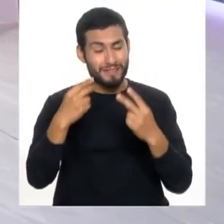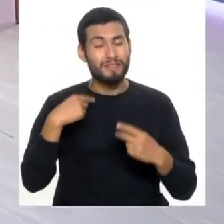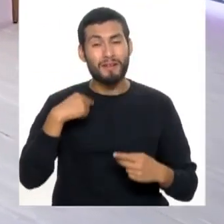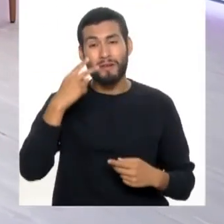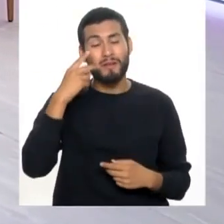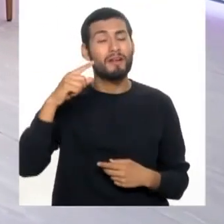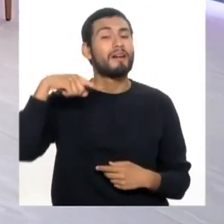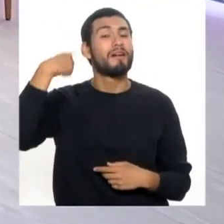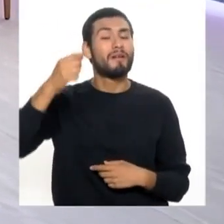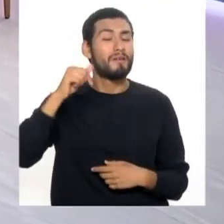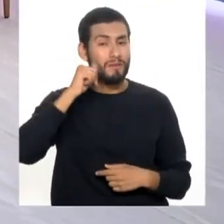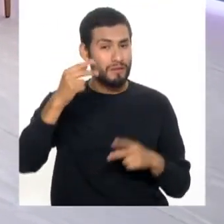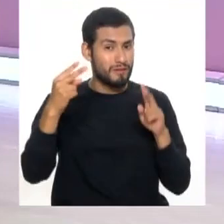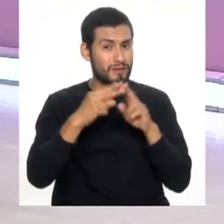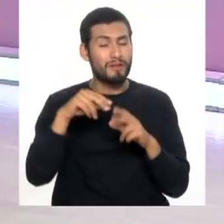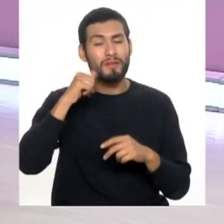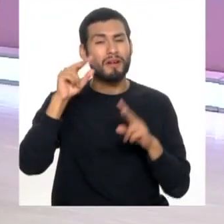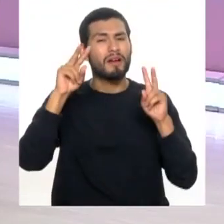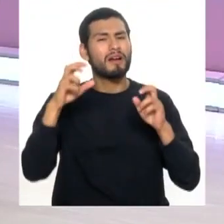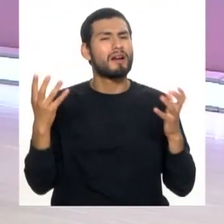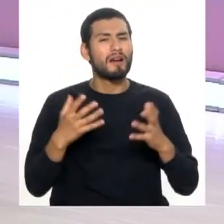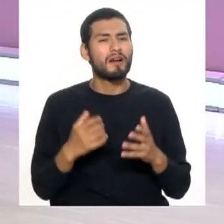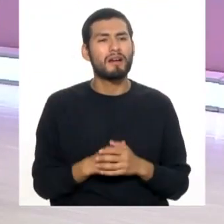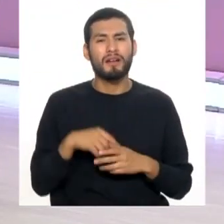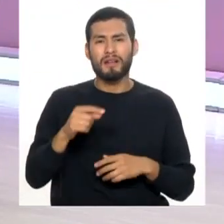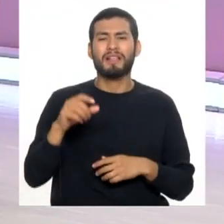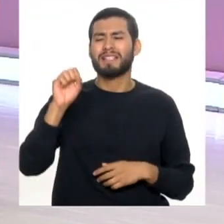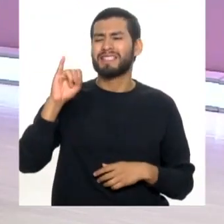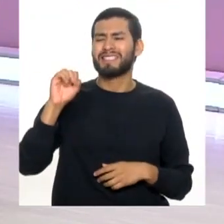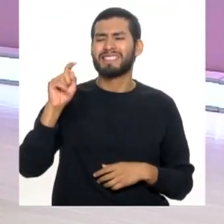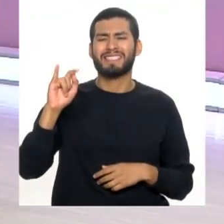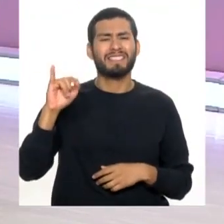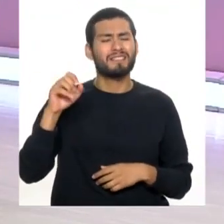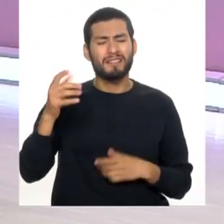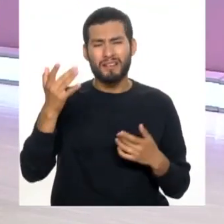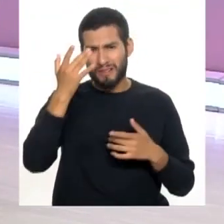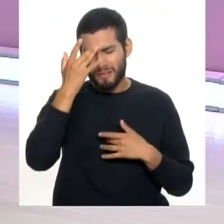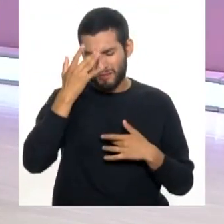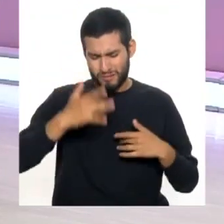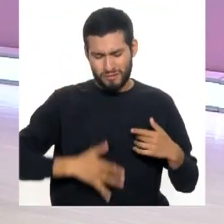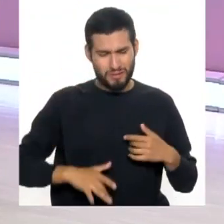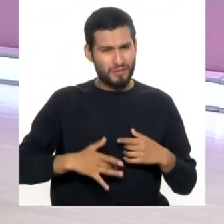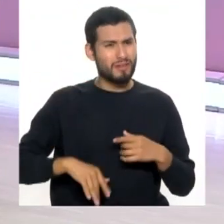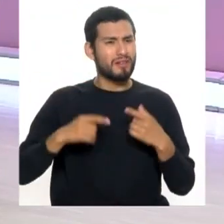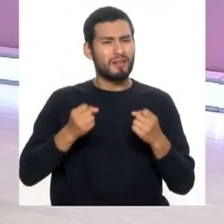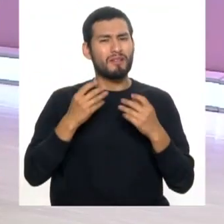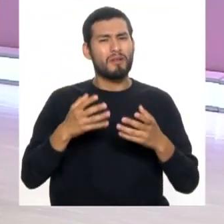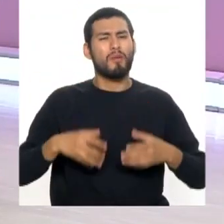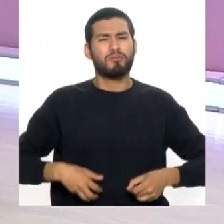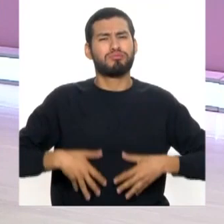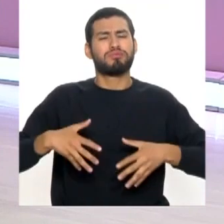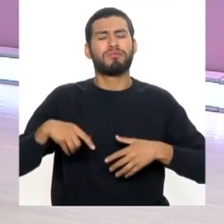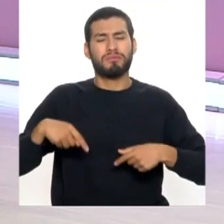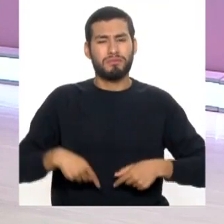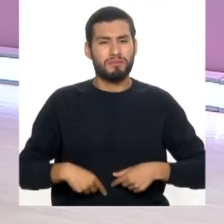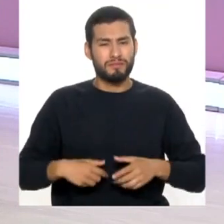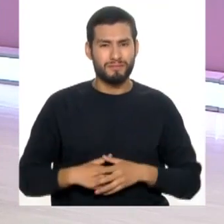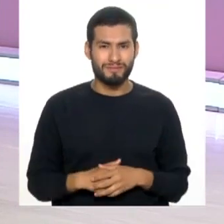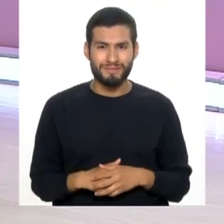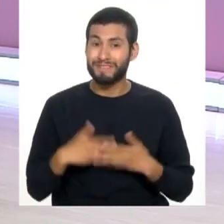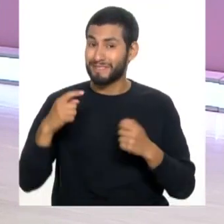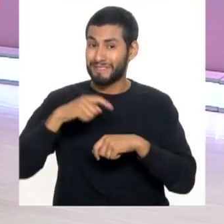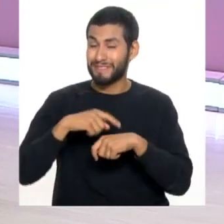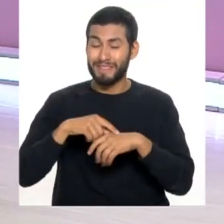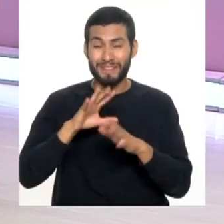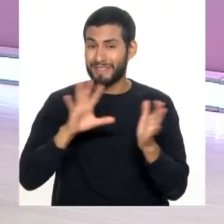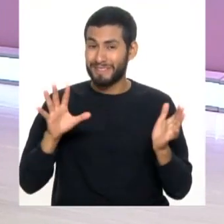Nos vemos el día de mañana. Mañana estaremos hablando acerca de la cistitis, de las infecciones urbinales que terminan inflamando a la vejiga. No hay